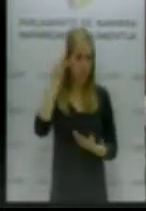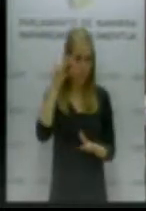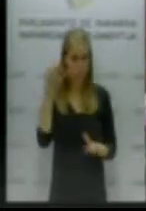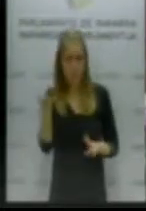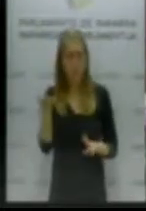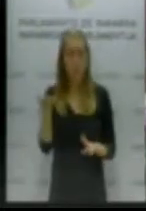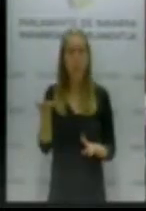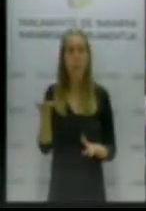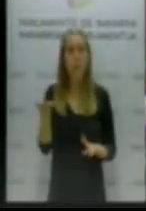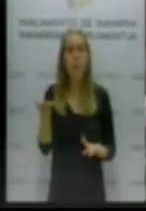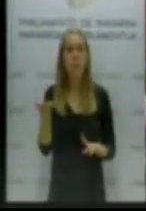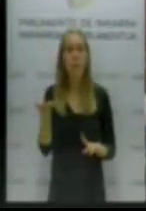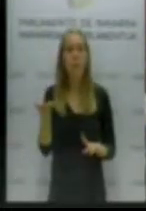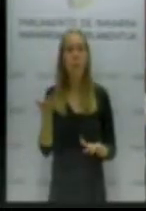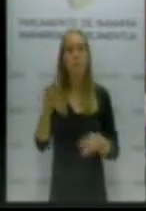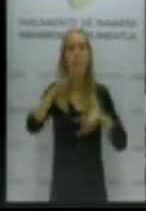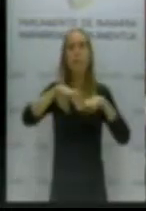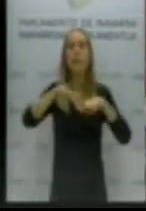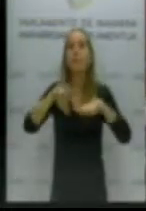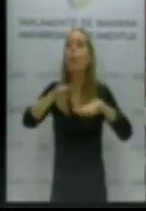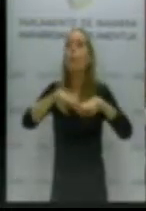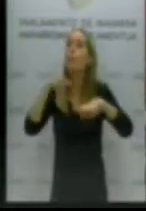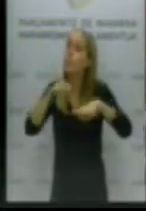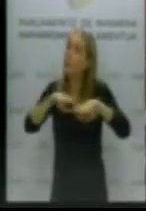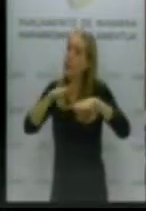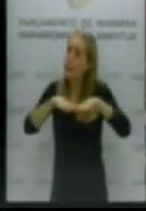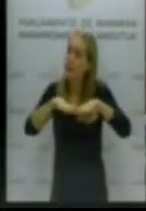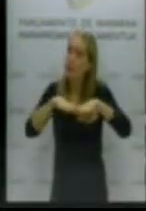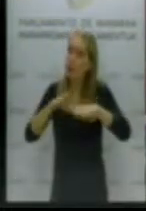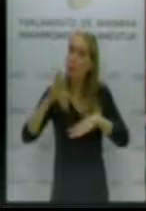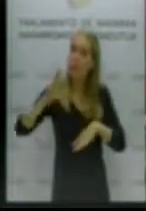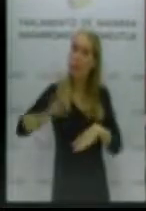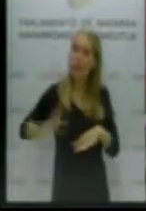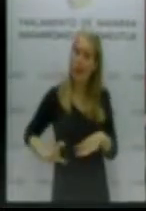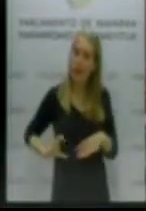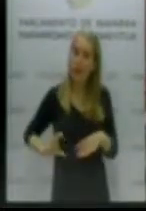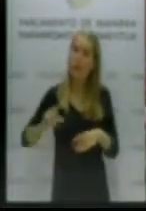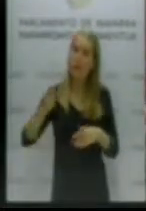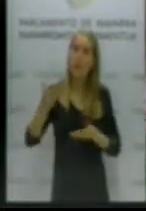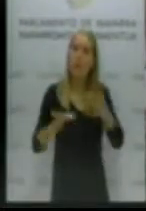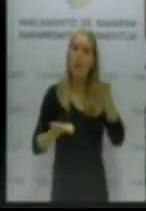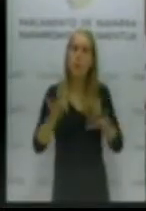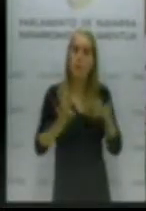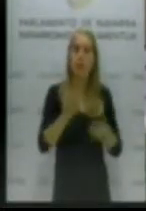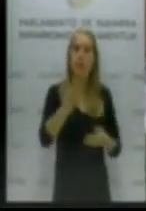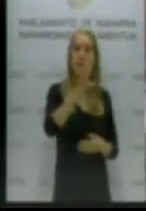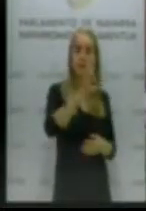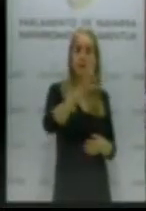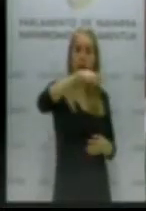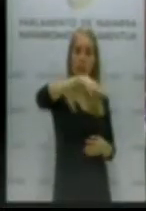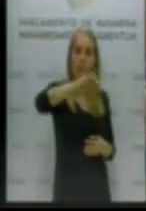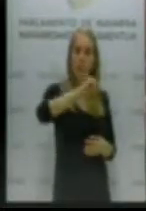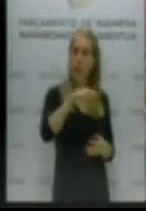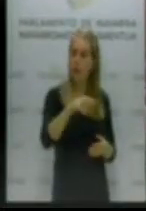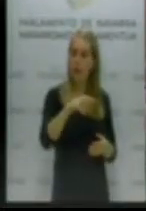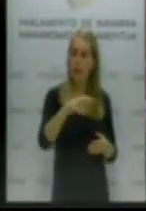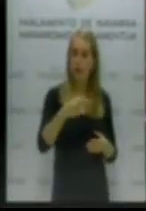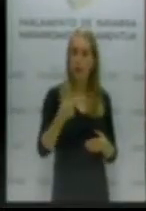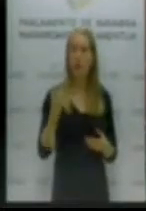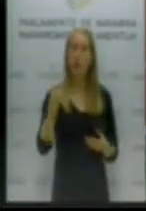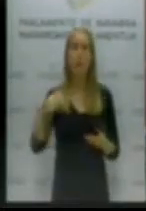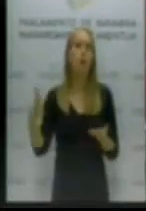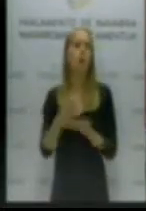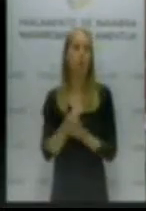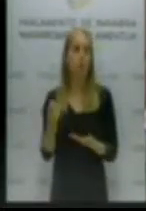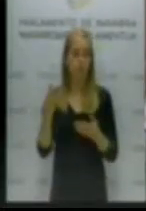dispongan, como mínimo, de una renta equiparable al SMI. Lo podemos decir de una manera más coloquial que todo el